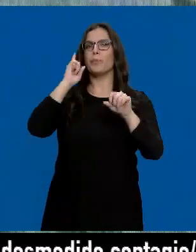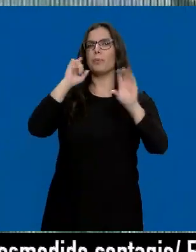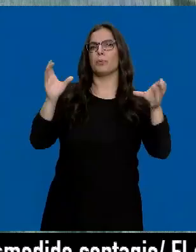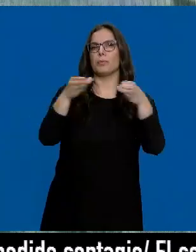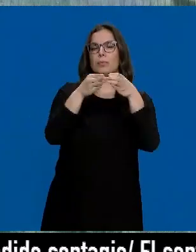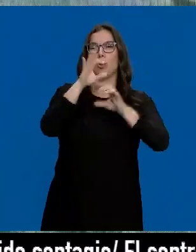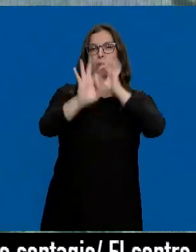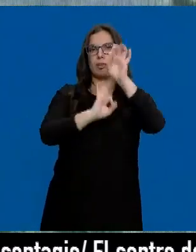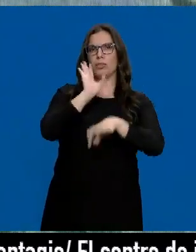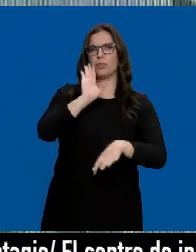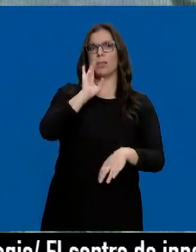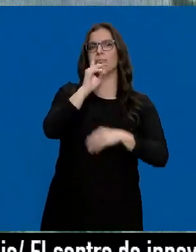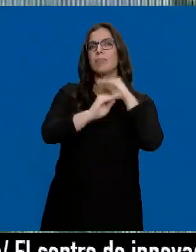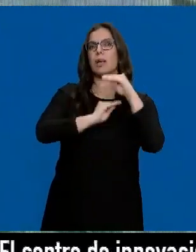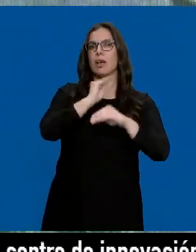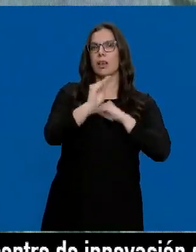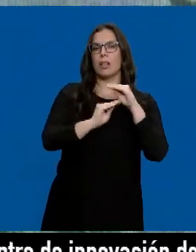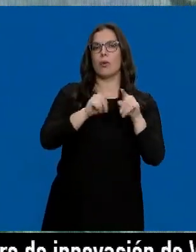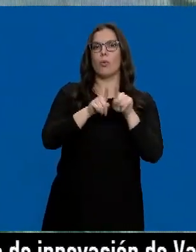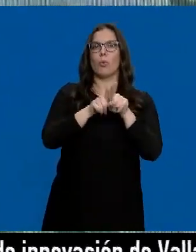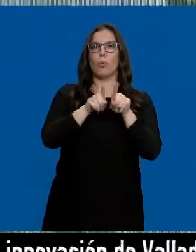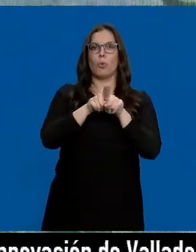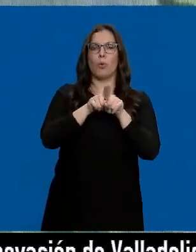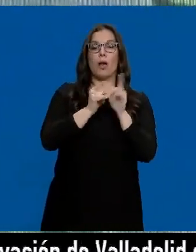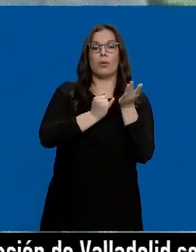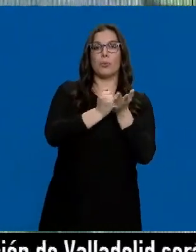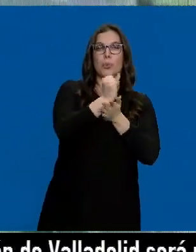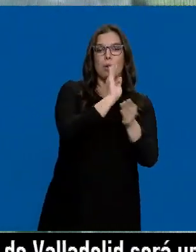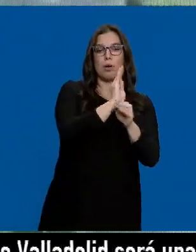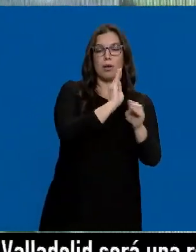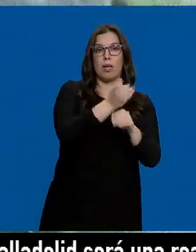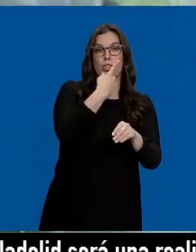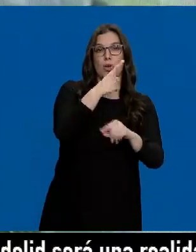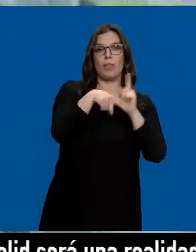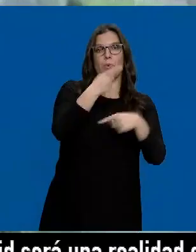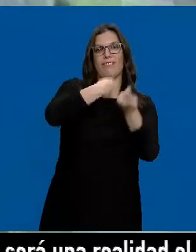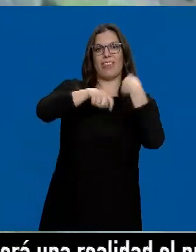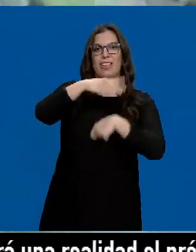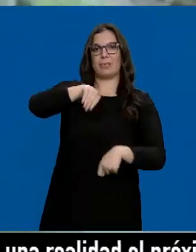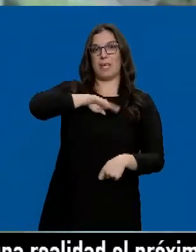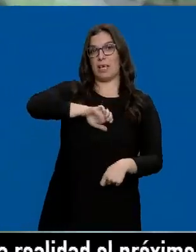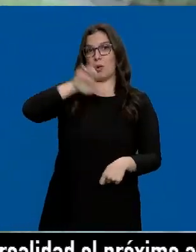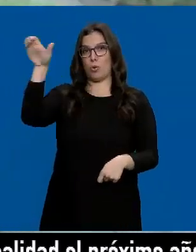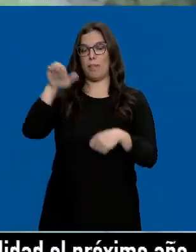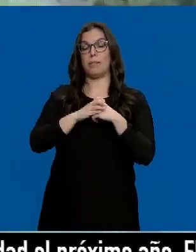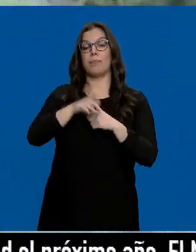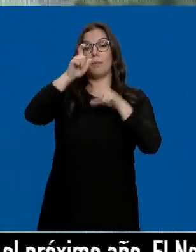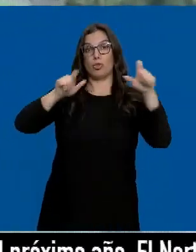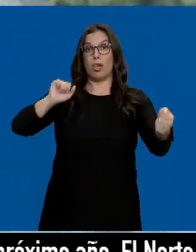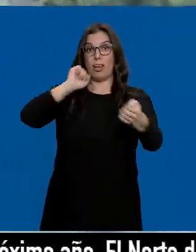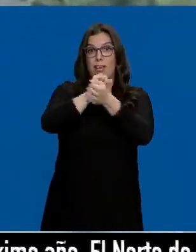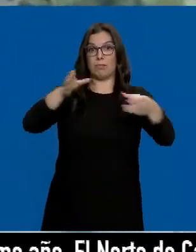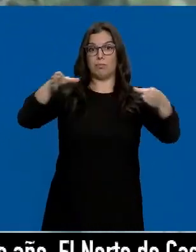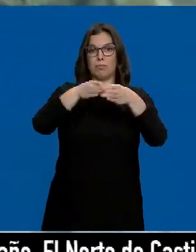una organización criminal que se dedicaba al cultivo de droga para luego distribuirla en España y en Europa. Los arrestados formaban